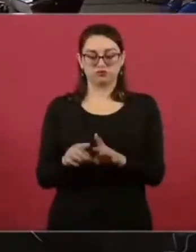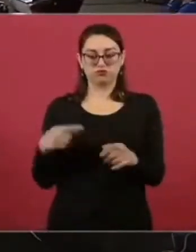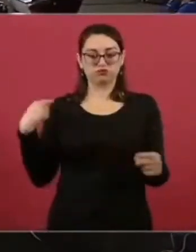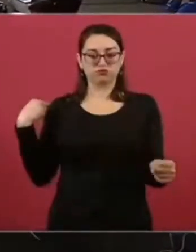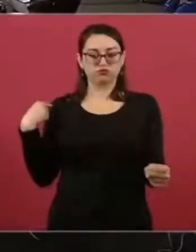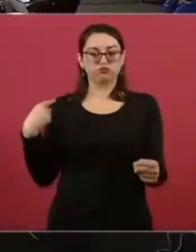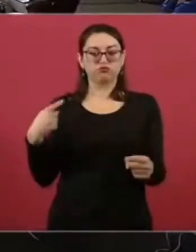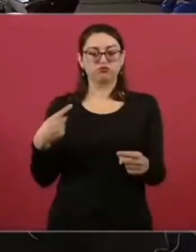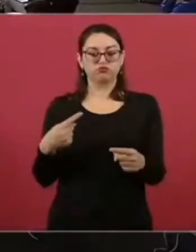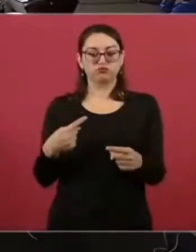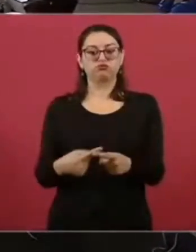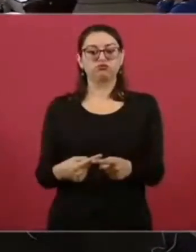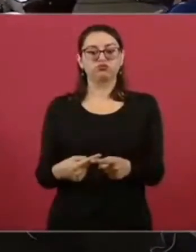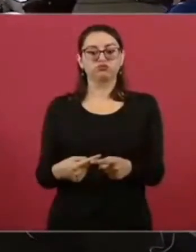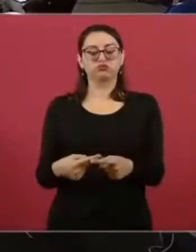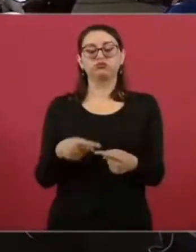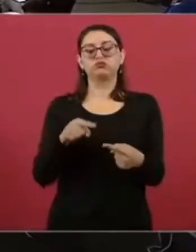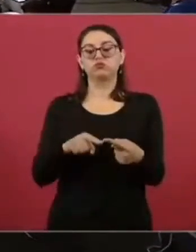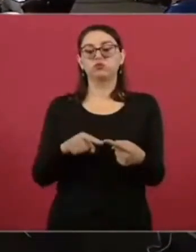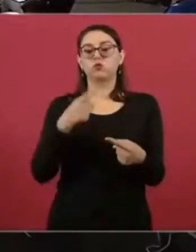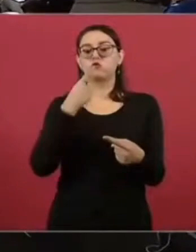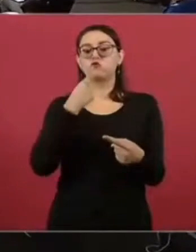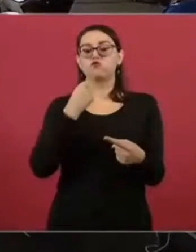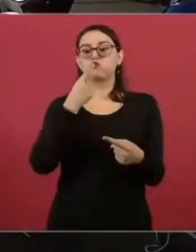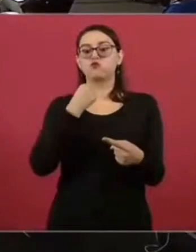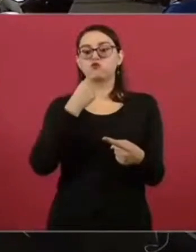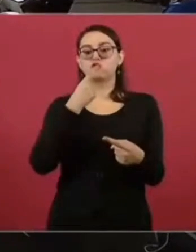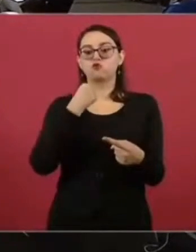La roja es mexicanos.